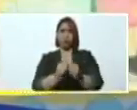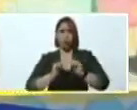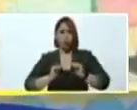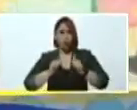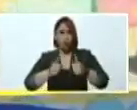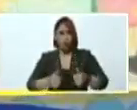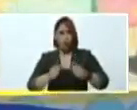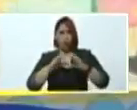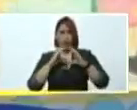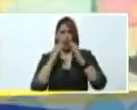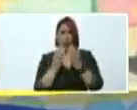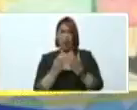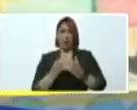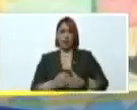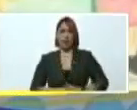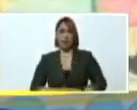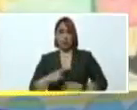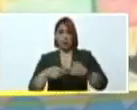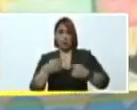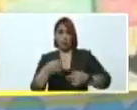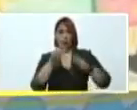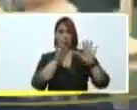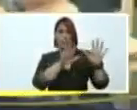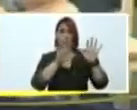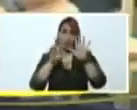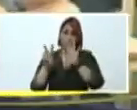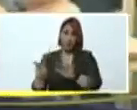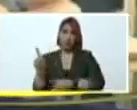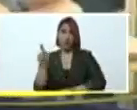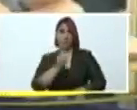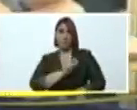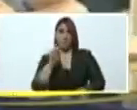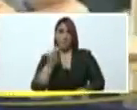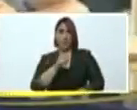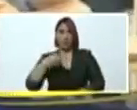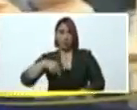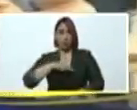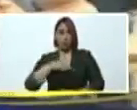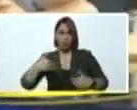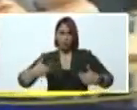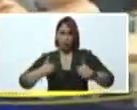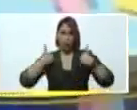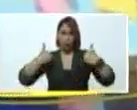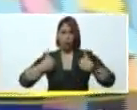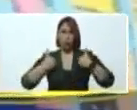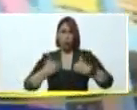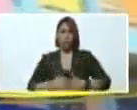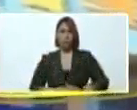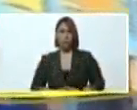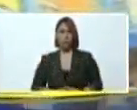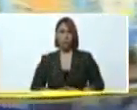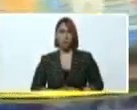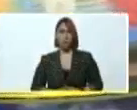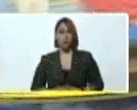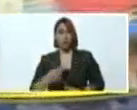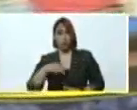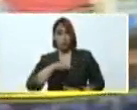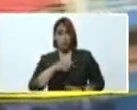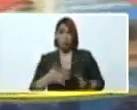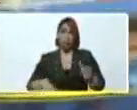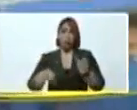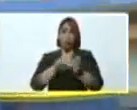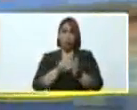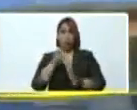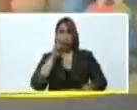de clases. Después de 17 meses que hemos sido afectados por la pandemia, bueno, hoy regresan nuestros